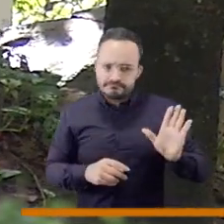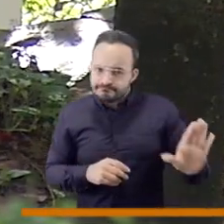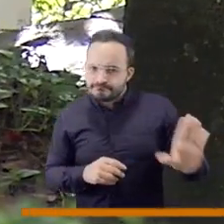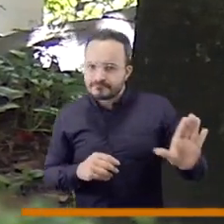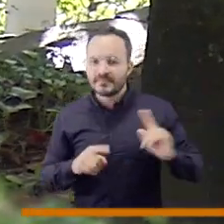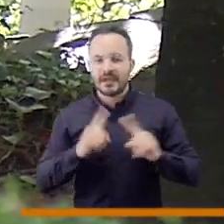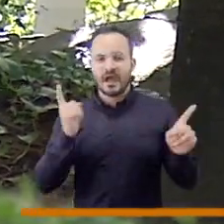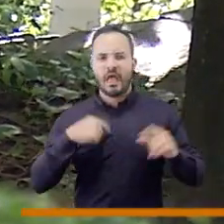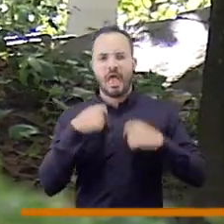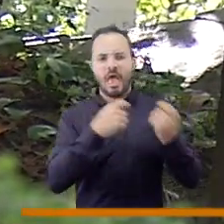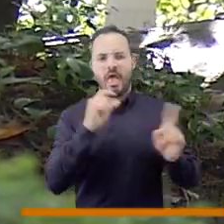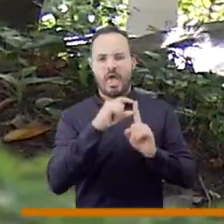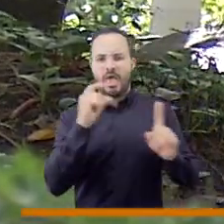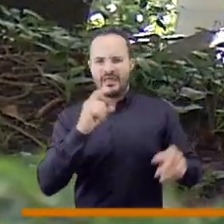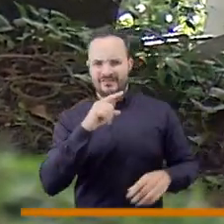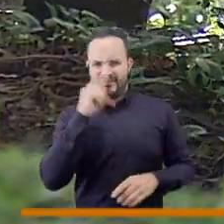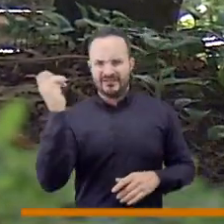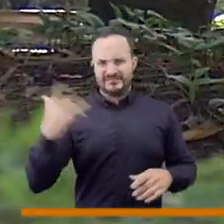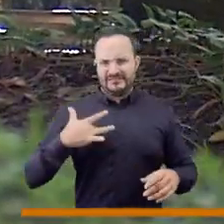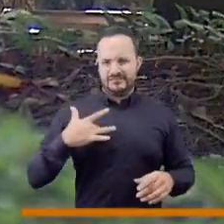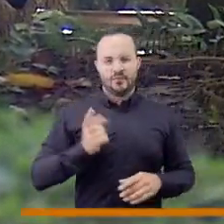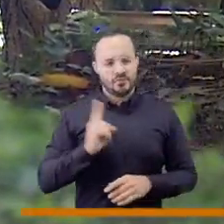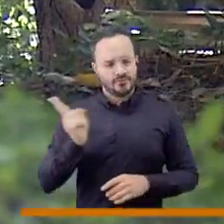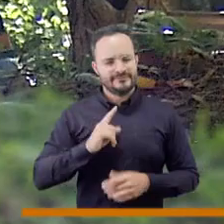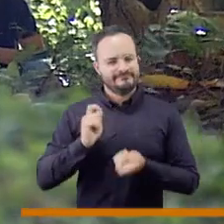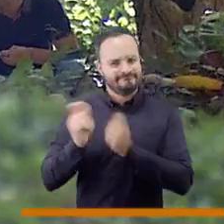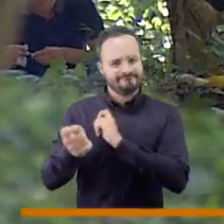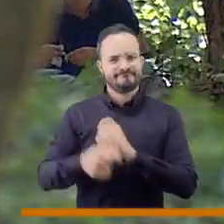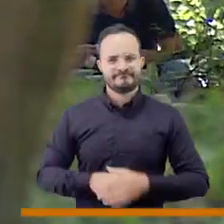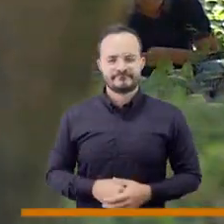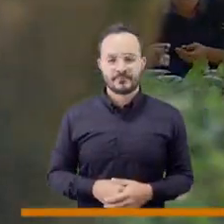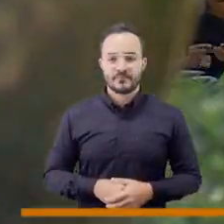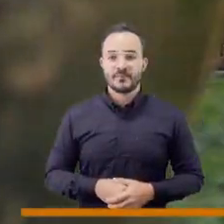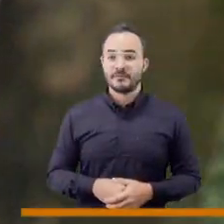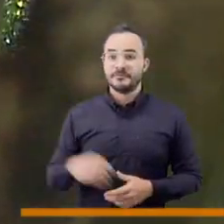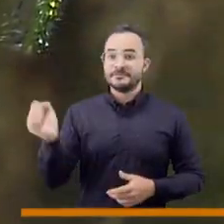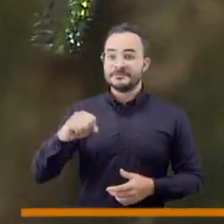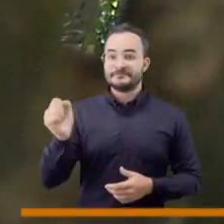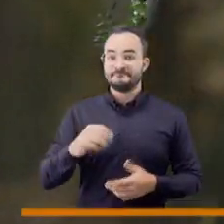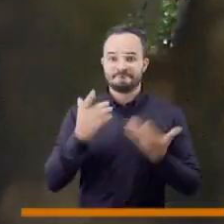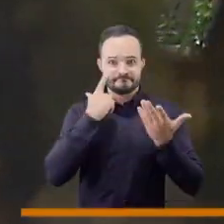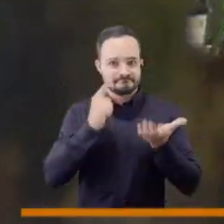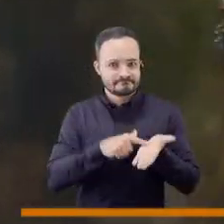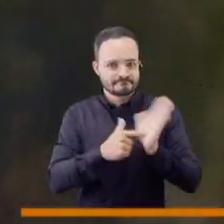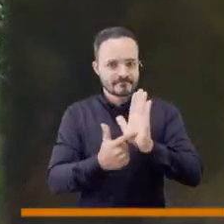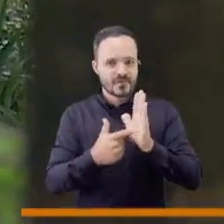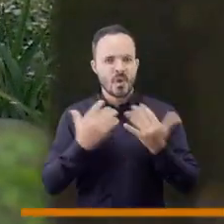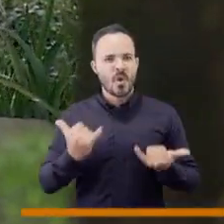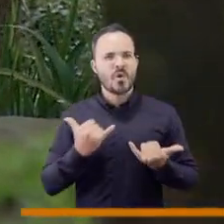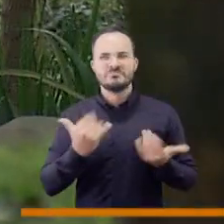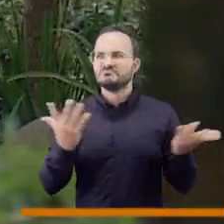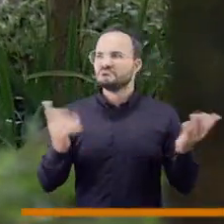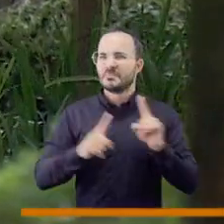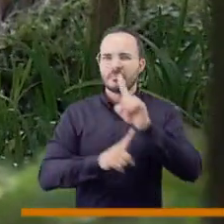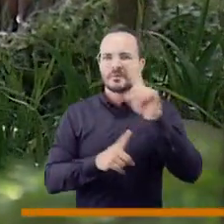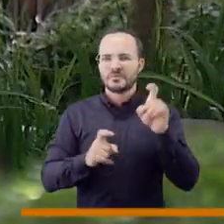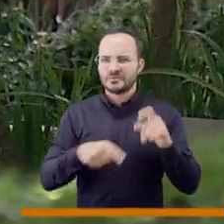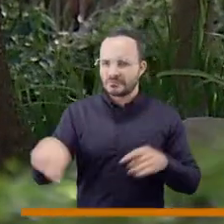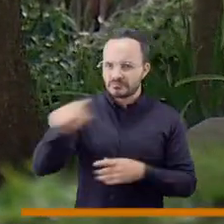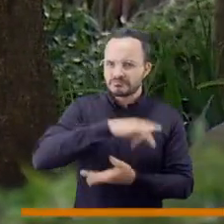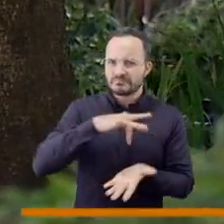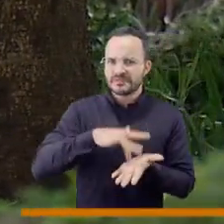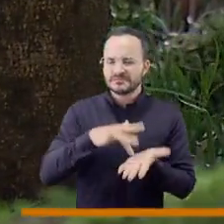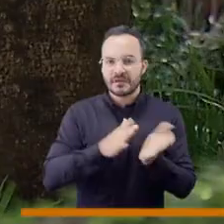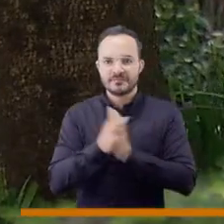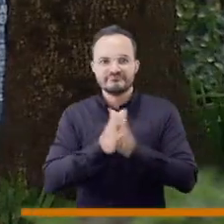nosotros tenemos que cambiar ese lenguaje. Muy bien, pues llega el momento de conocer cuál es la pregunta de esta